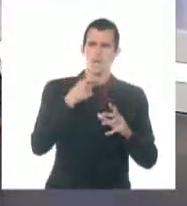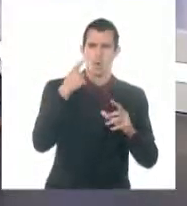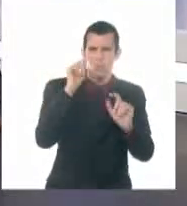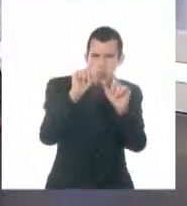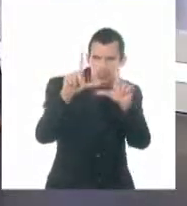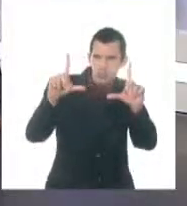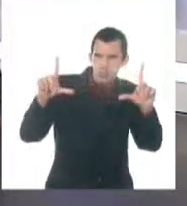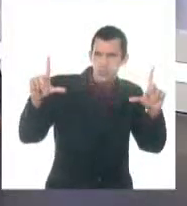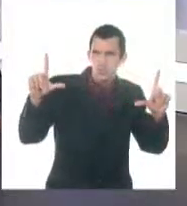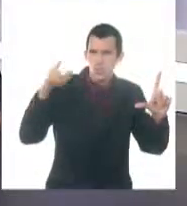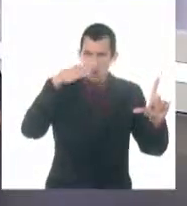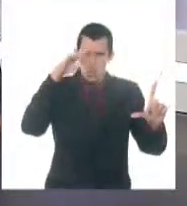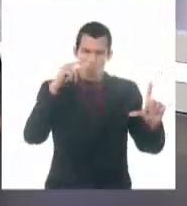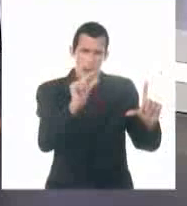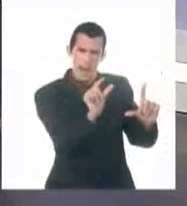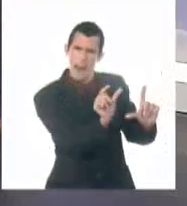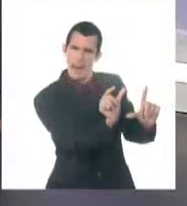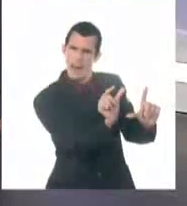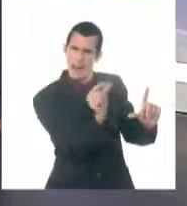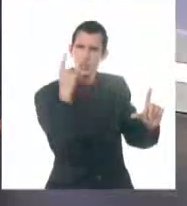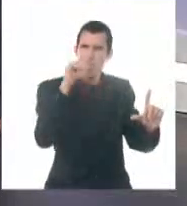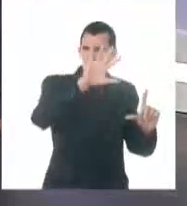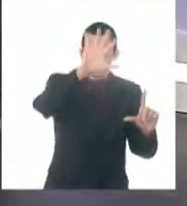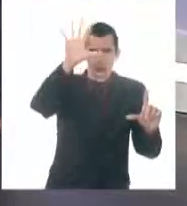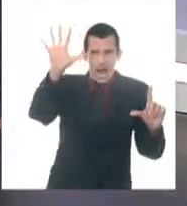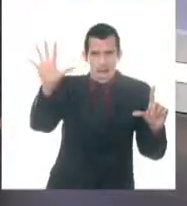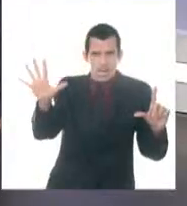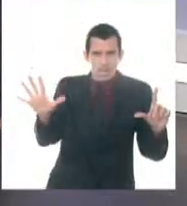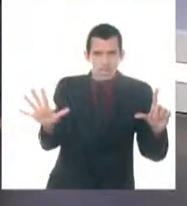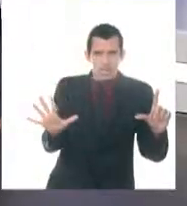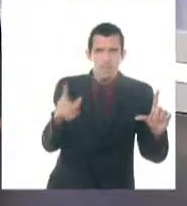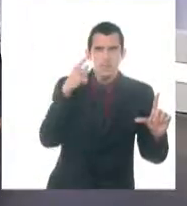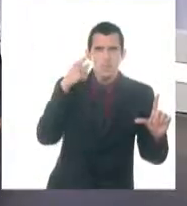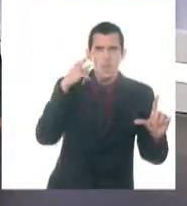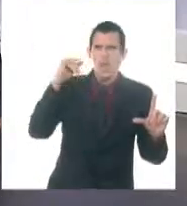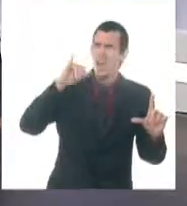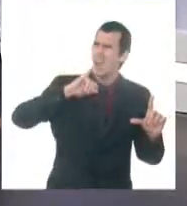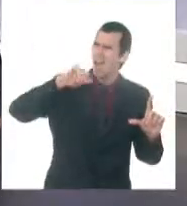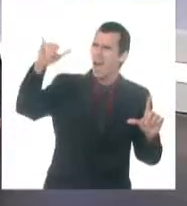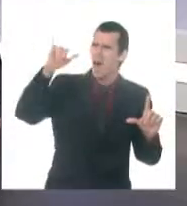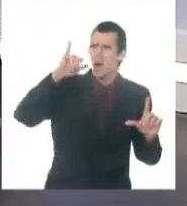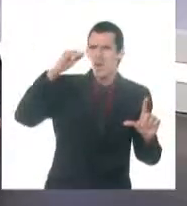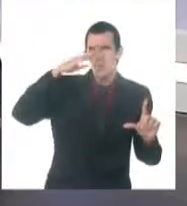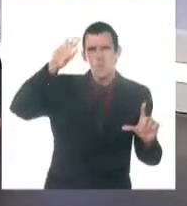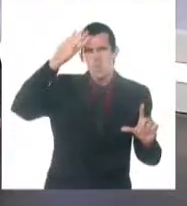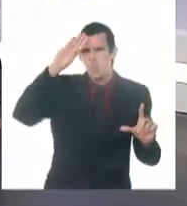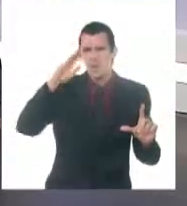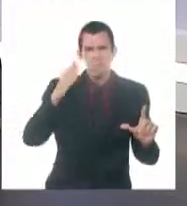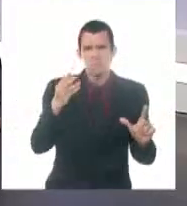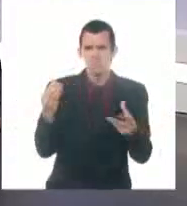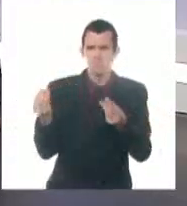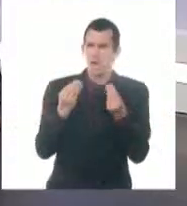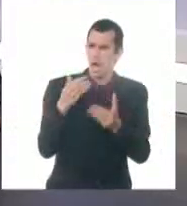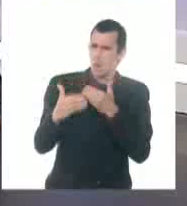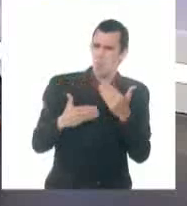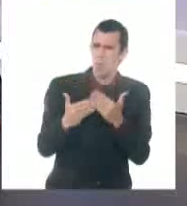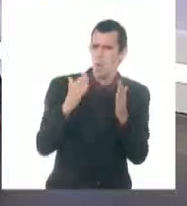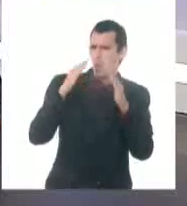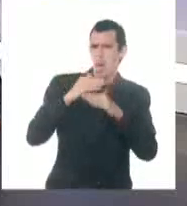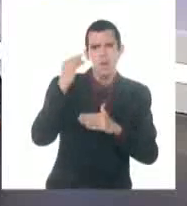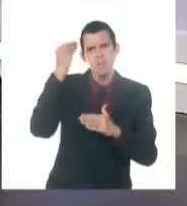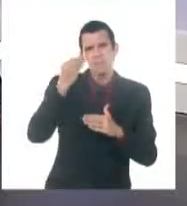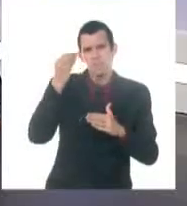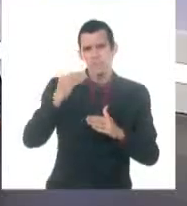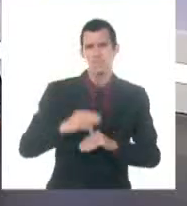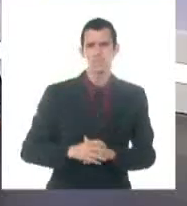bastante de nuestra área geográfica, la imagen de satélite, podemos ver que está bastante alejado de nuestra área, se formó en el Atlántico Norte, horas de final de la madrugada